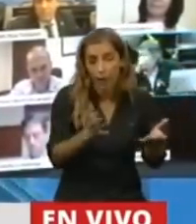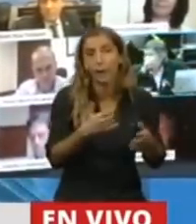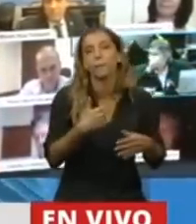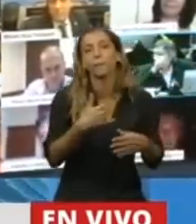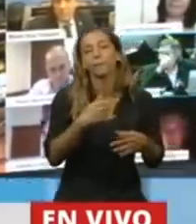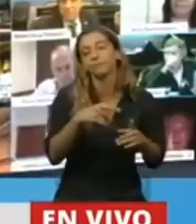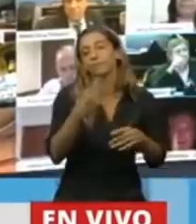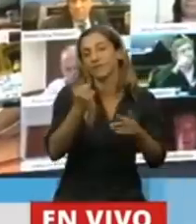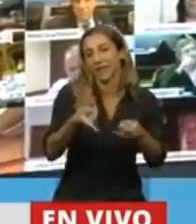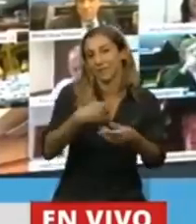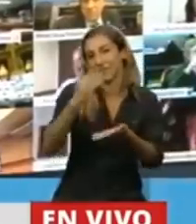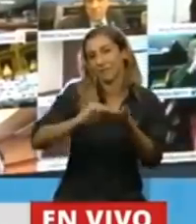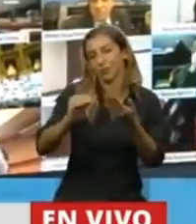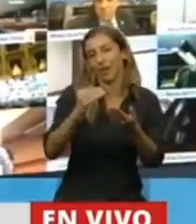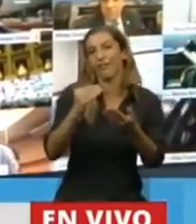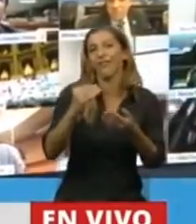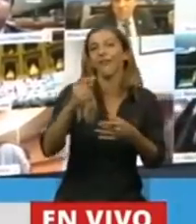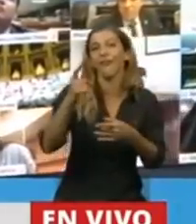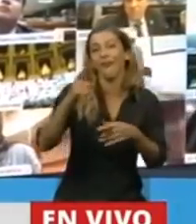diputado, que está ya a mi derecha en este caso,